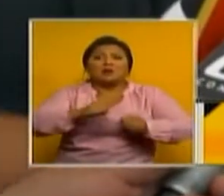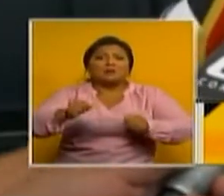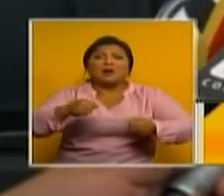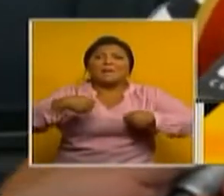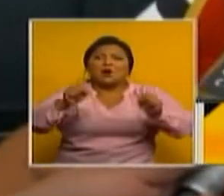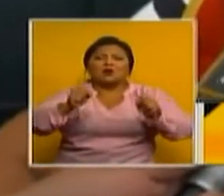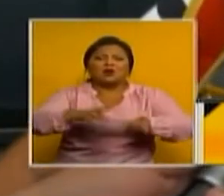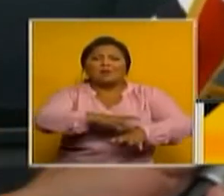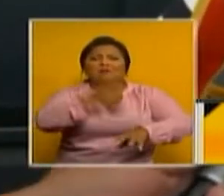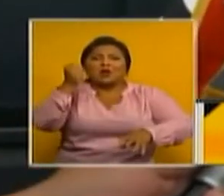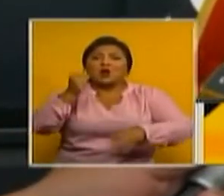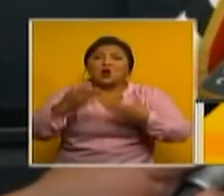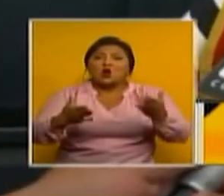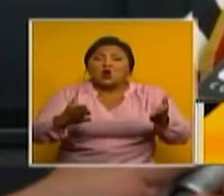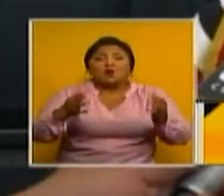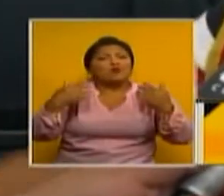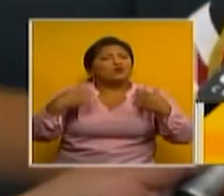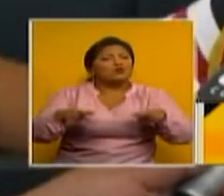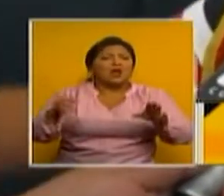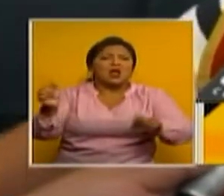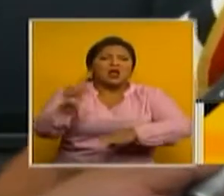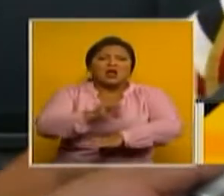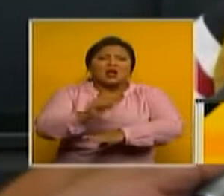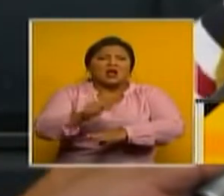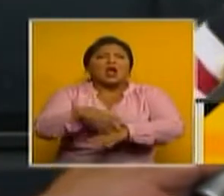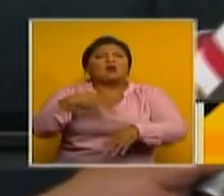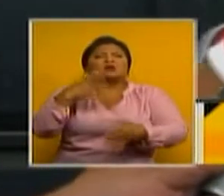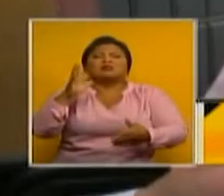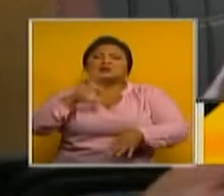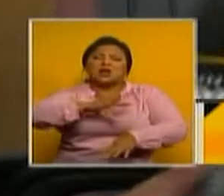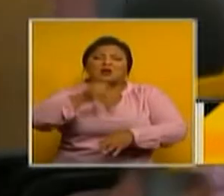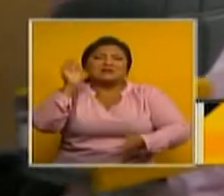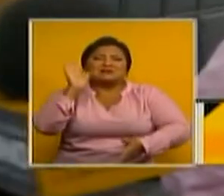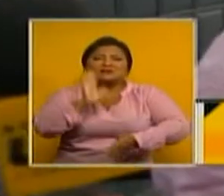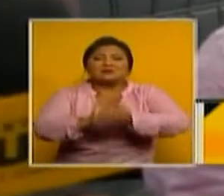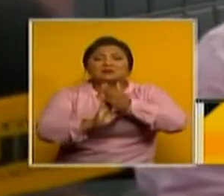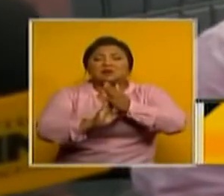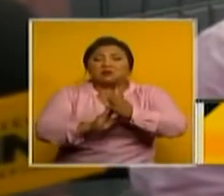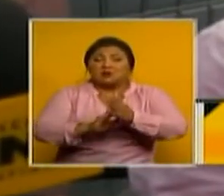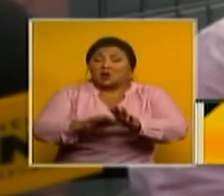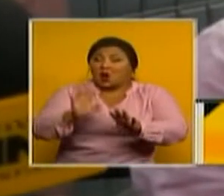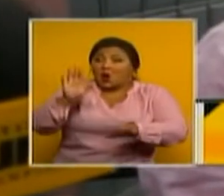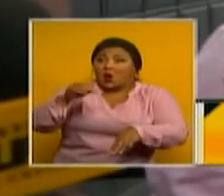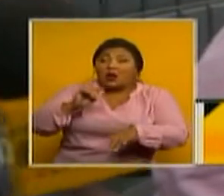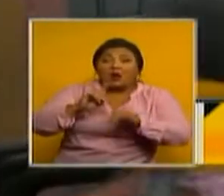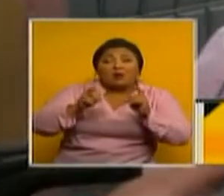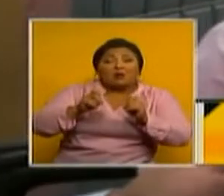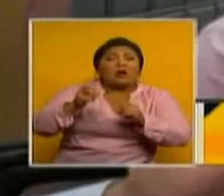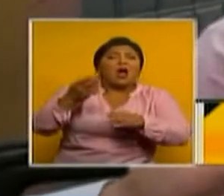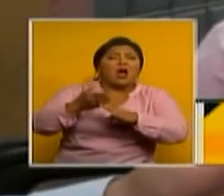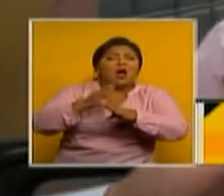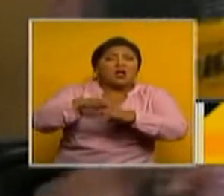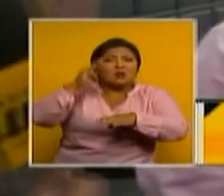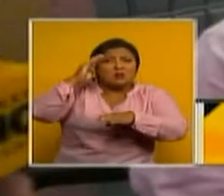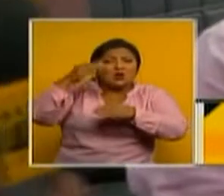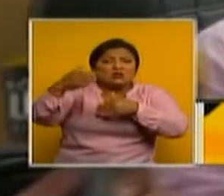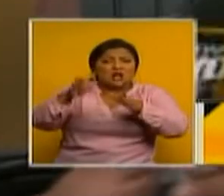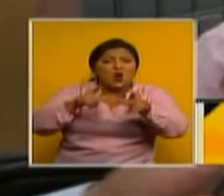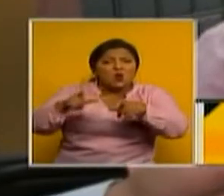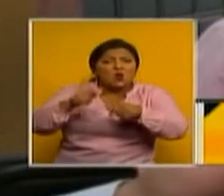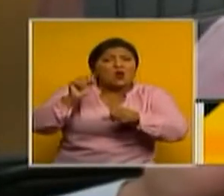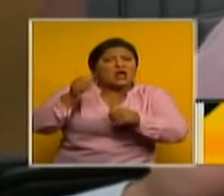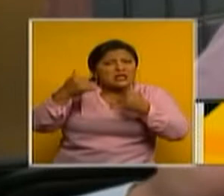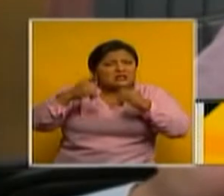pasan en bicicleta, en un carro, ahí se llevan. Señor, pero funcionaba un UPC ahí. Sí, el UPC ahí. ¿Sigue